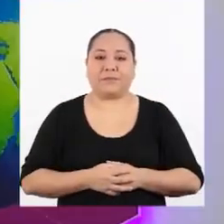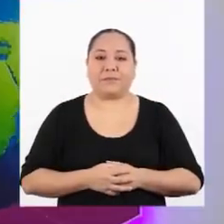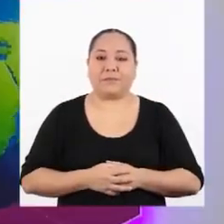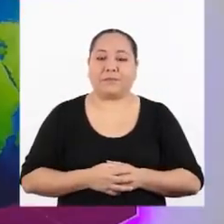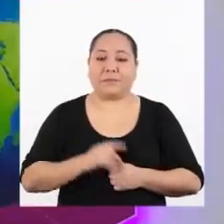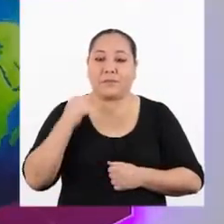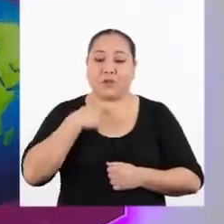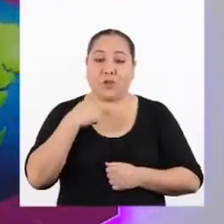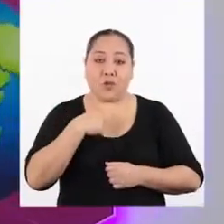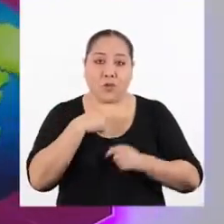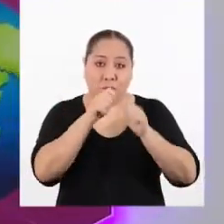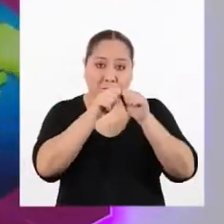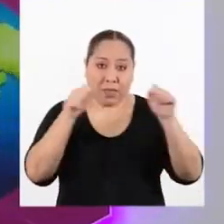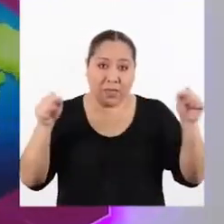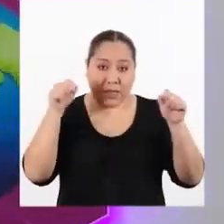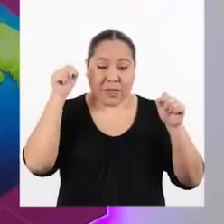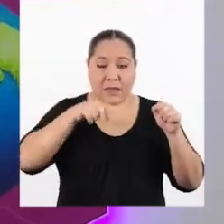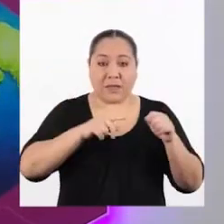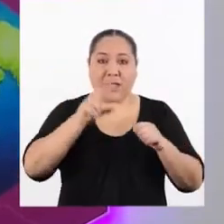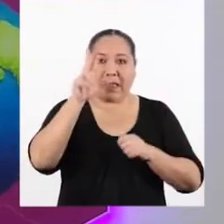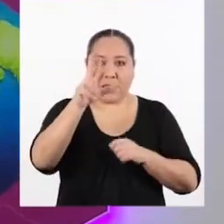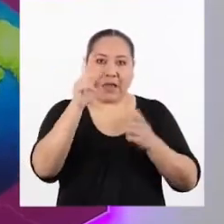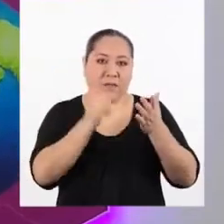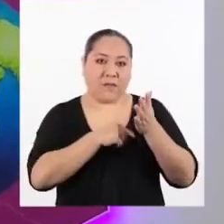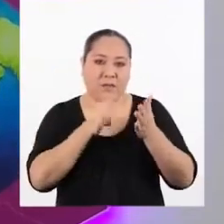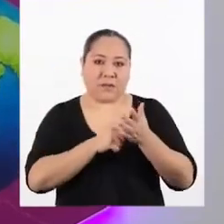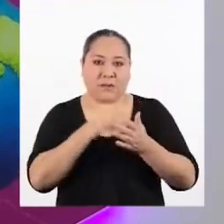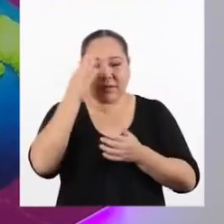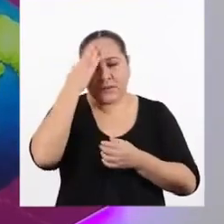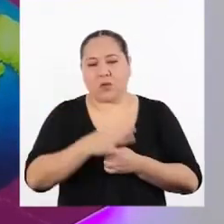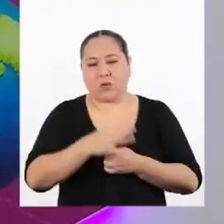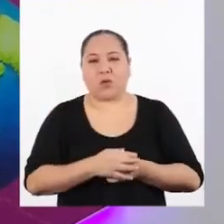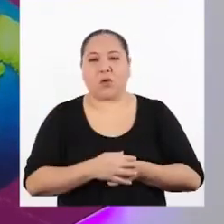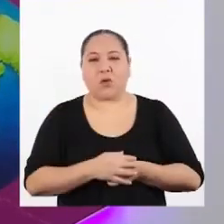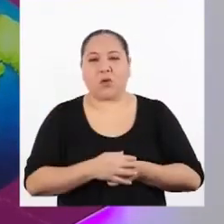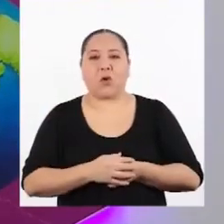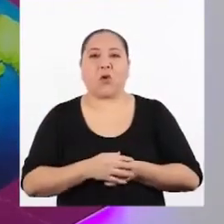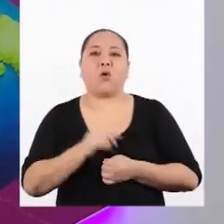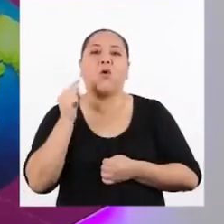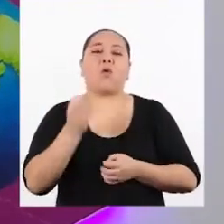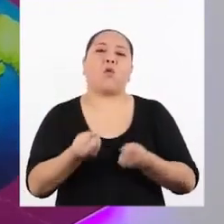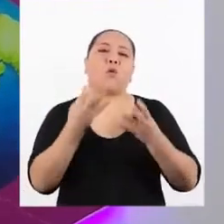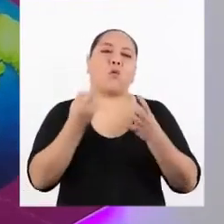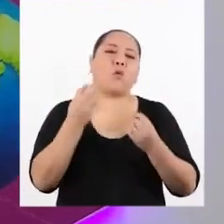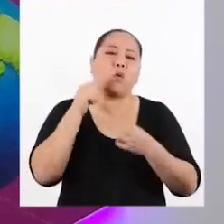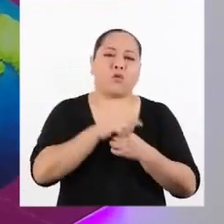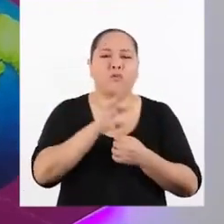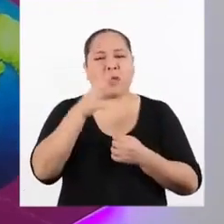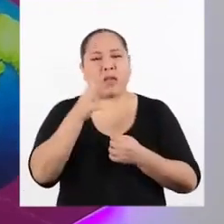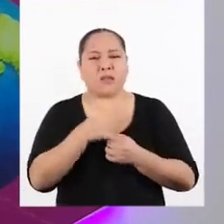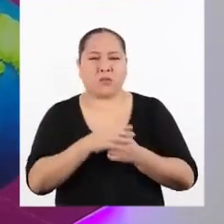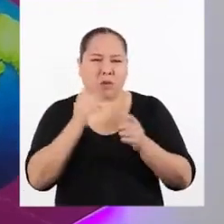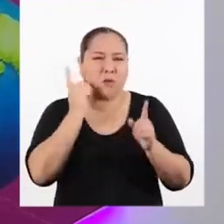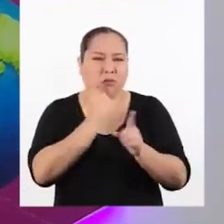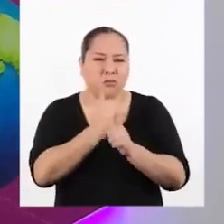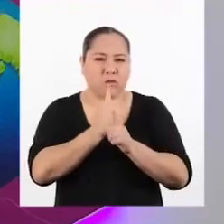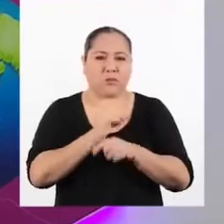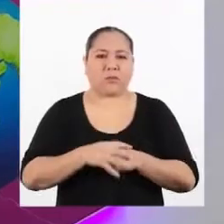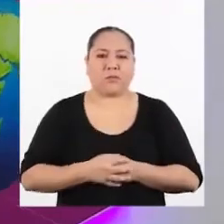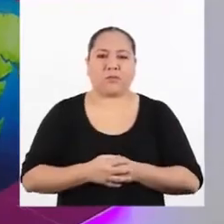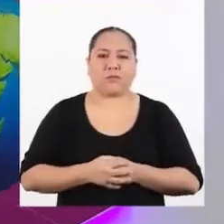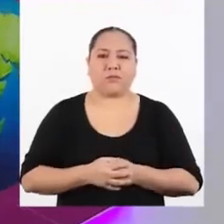Voy a medir esa distancia tres veces para sacar un promedio que nos dé una cantidad más o menos exacta.